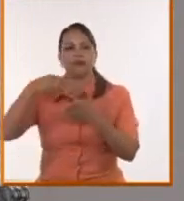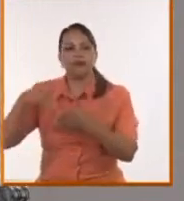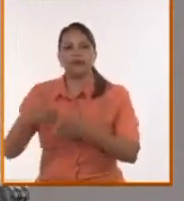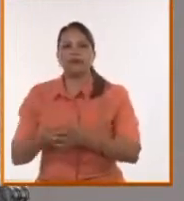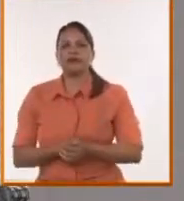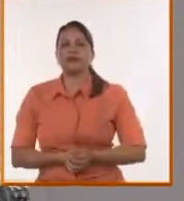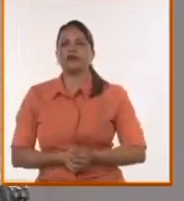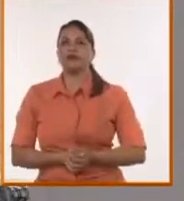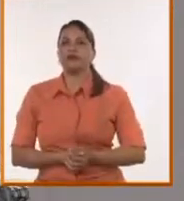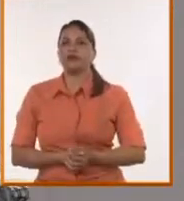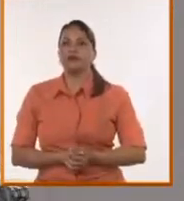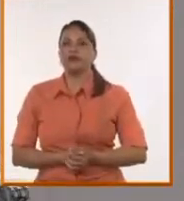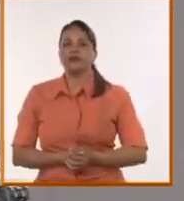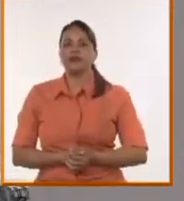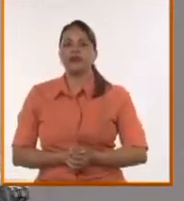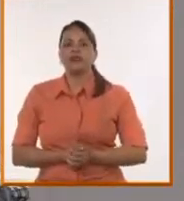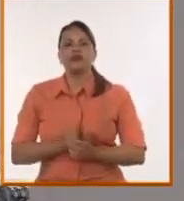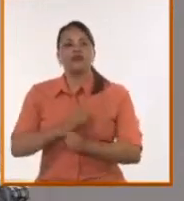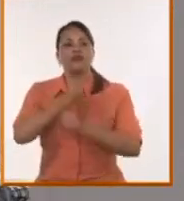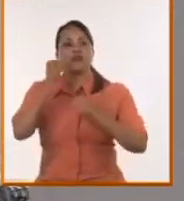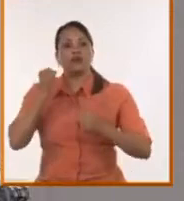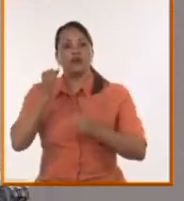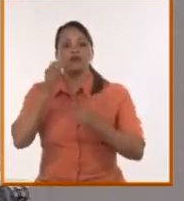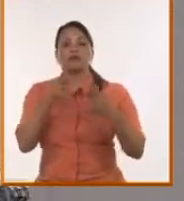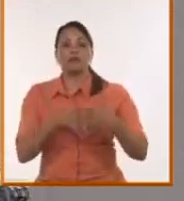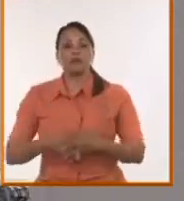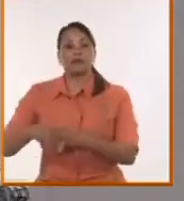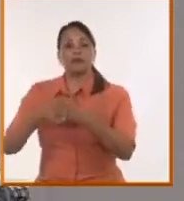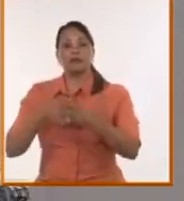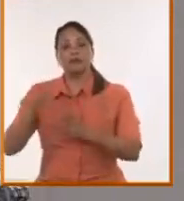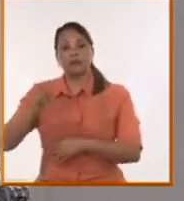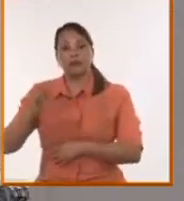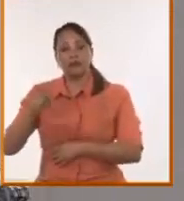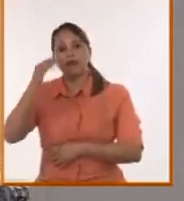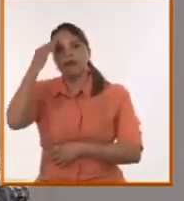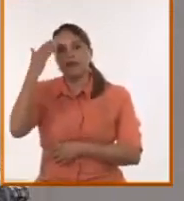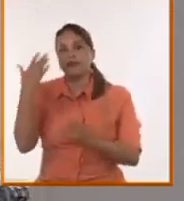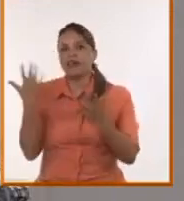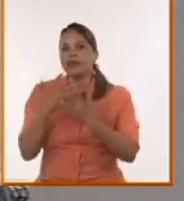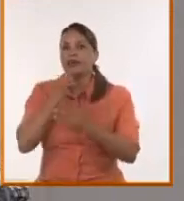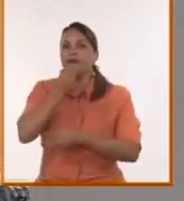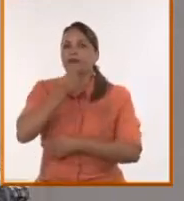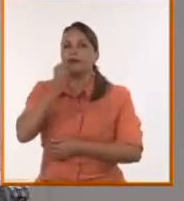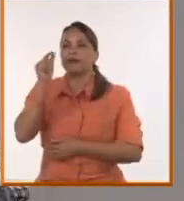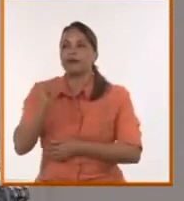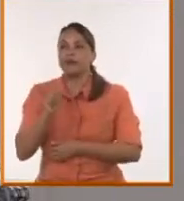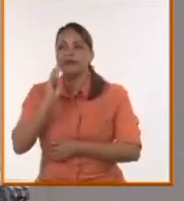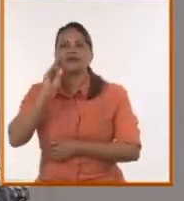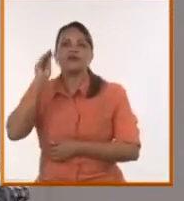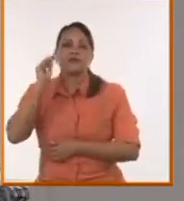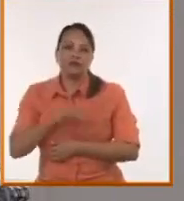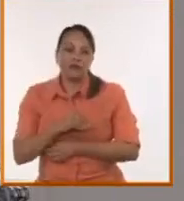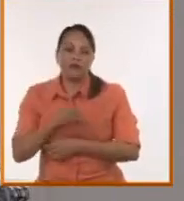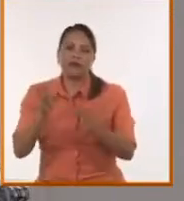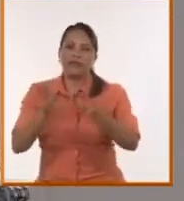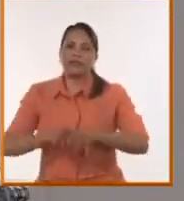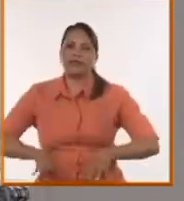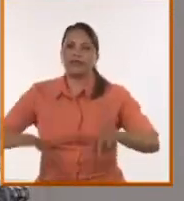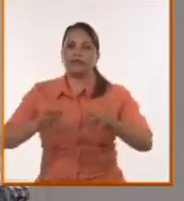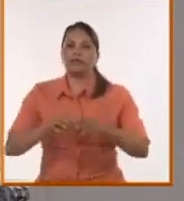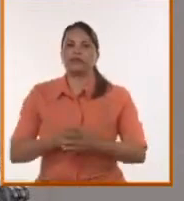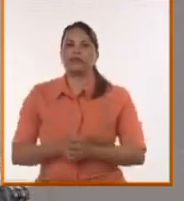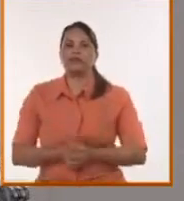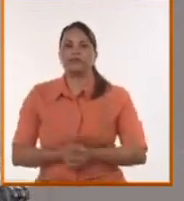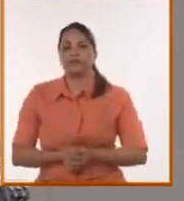soldados estadounidenses, entonces propició, gracias a los periodistas, saber lo que allí estaba pasando, la matanza de Mailai,